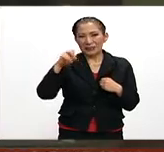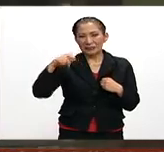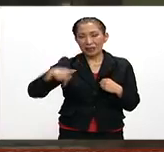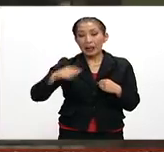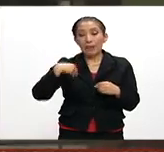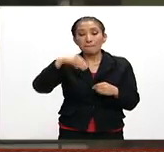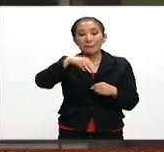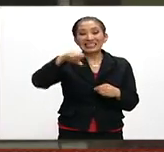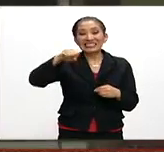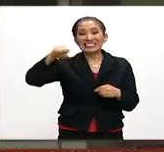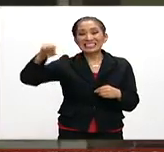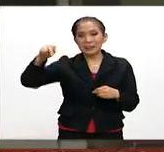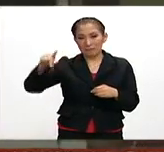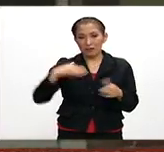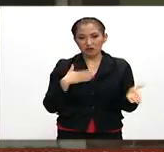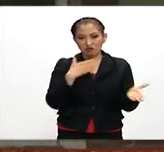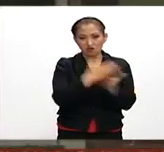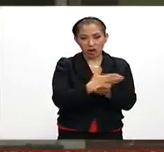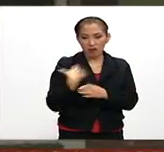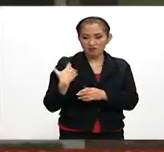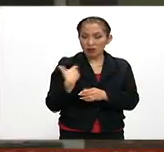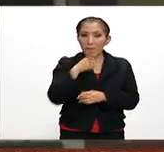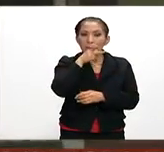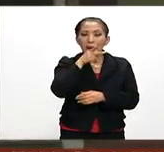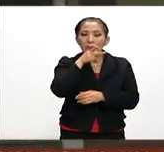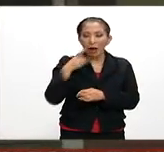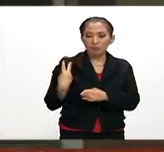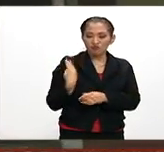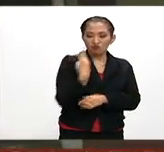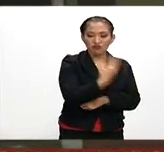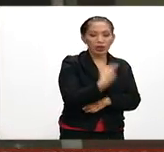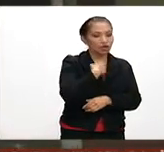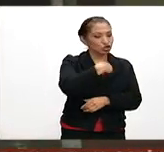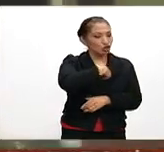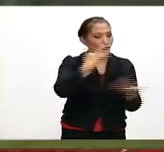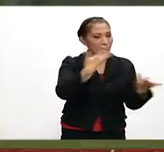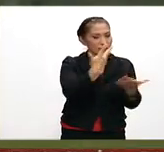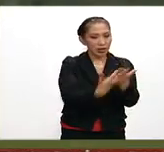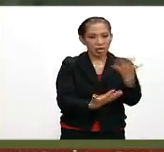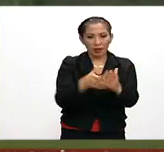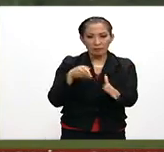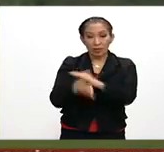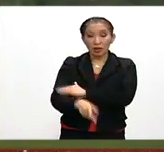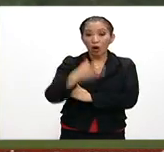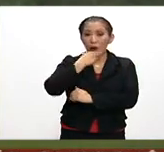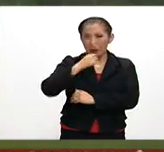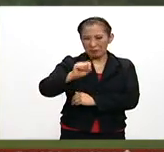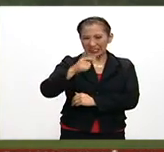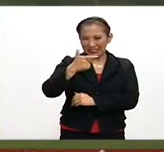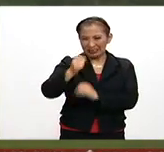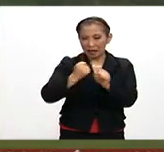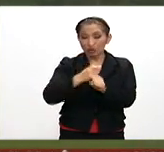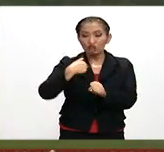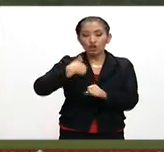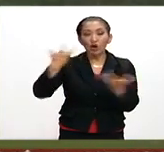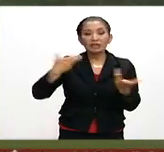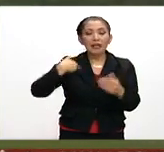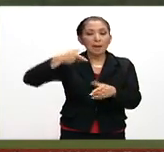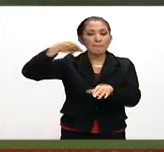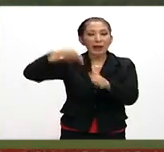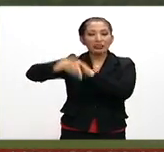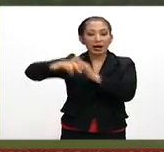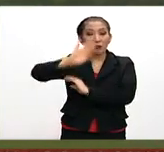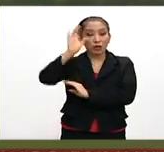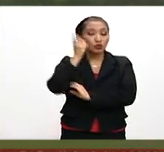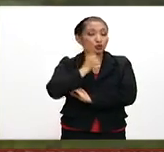se presentó en una comisaría acompañado por su padre para confesar este crimen. El hombre de 27 años declaró haberlas matado mientras